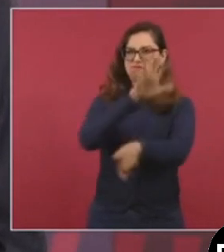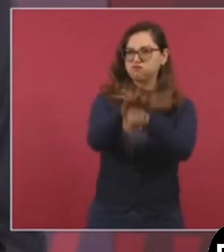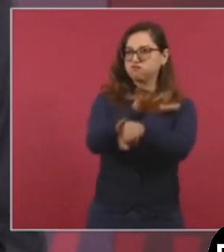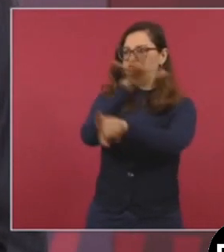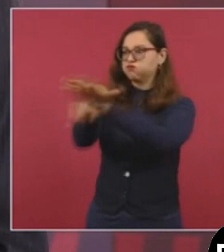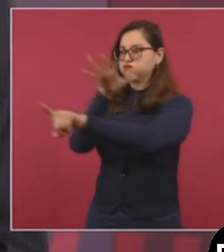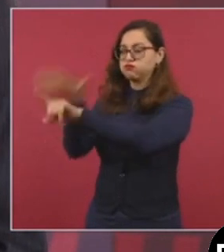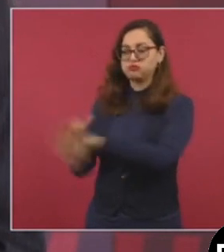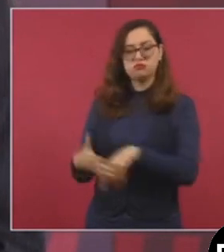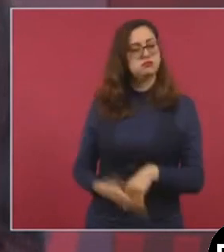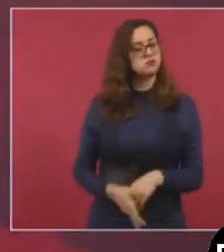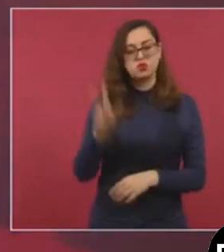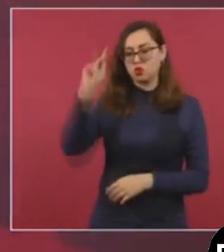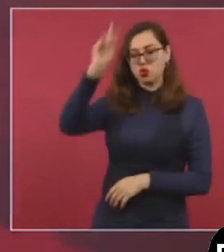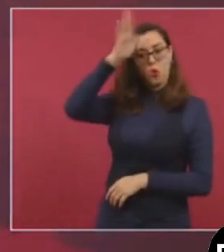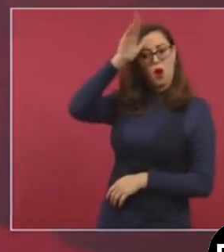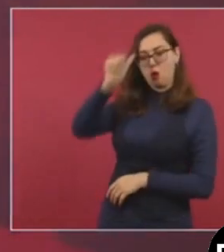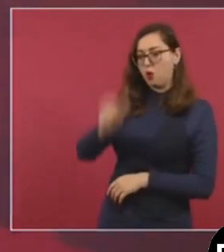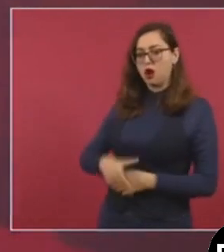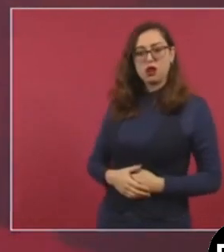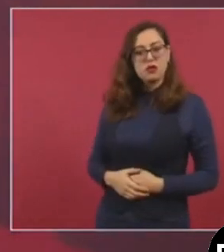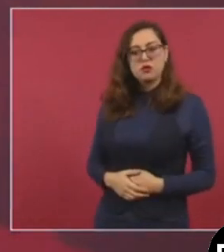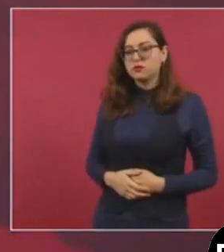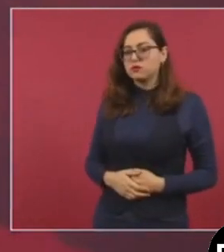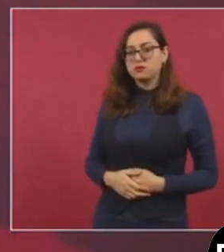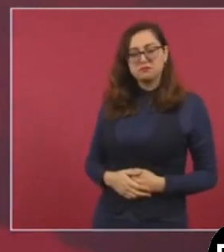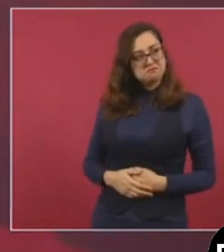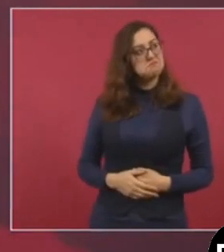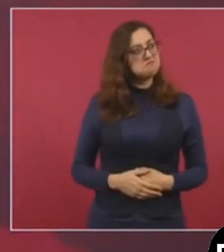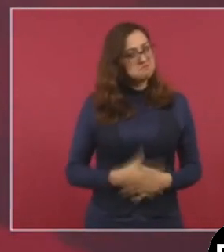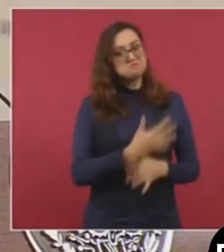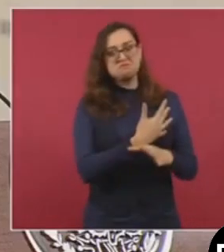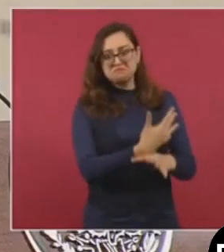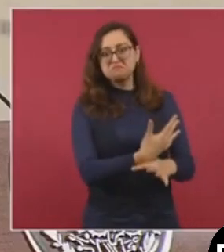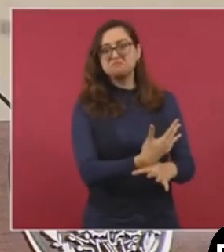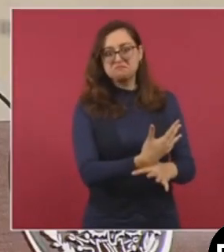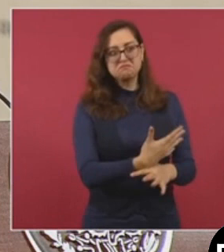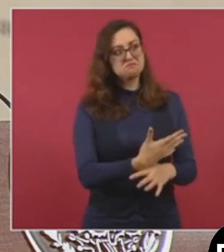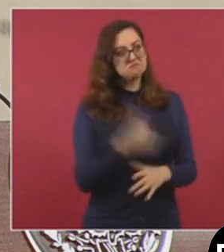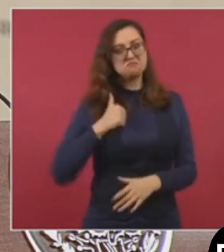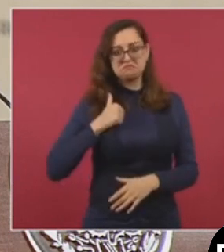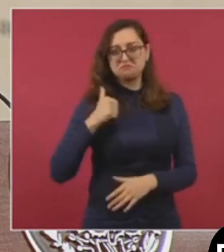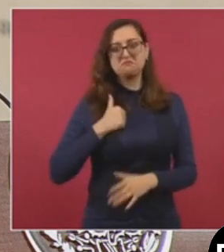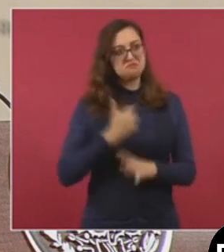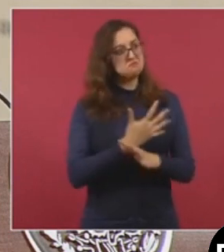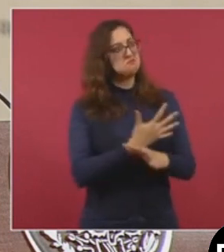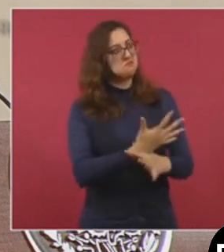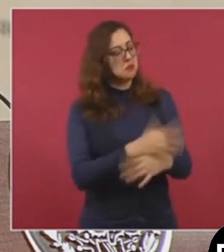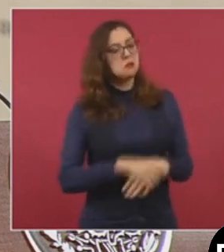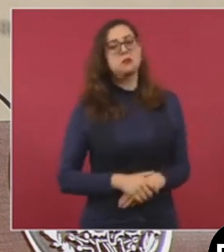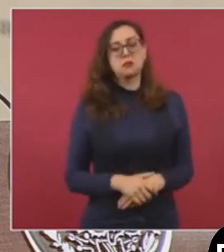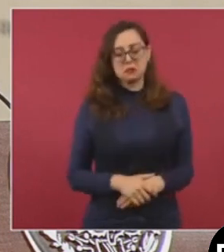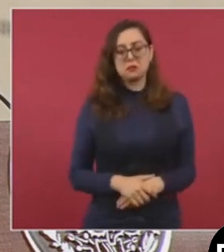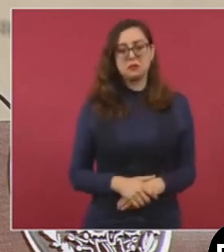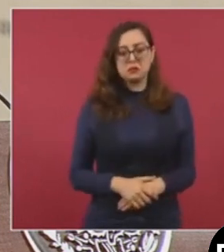protestando por lo que consideran un golpe de Estado, porque no